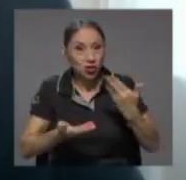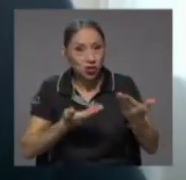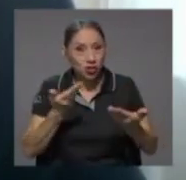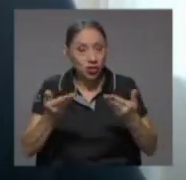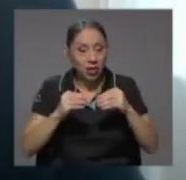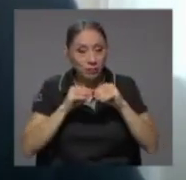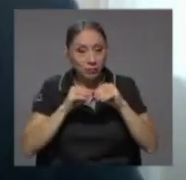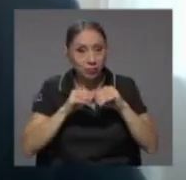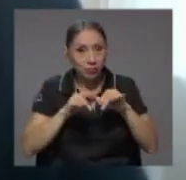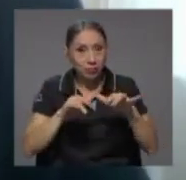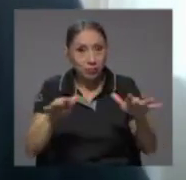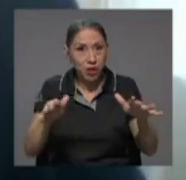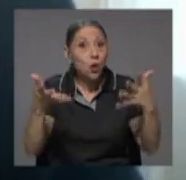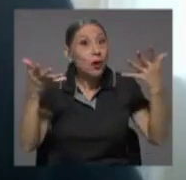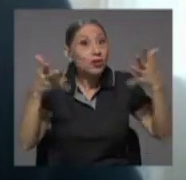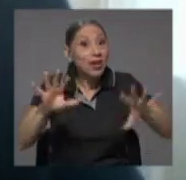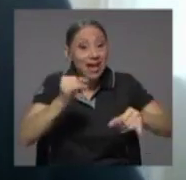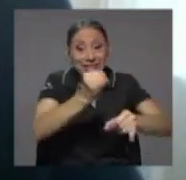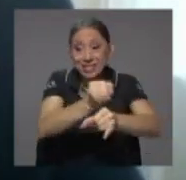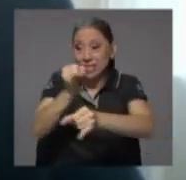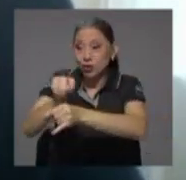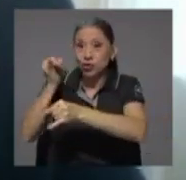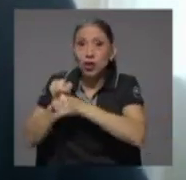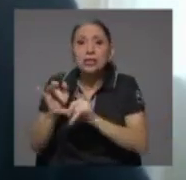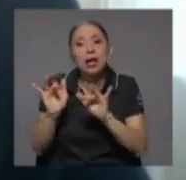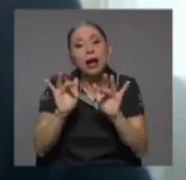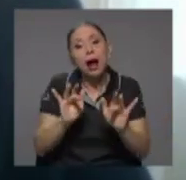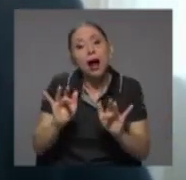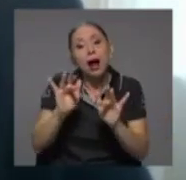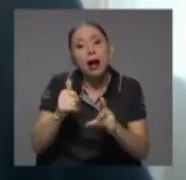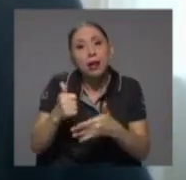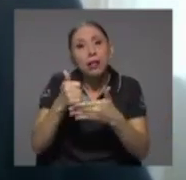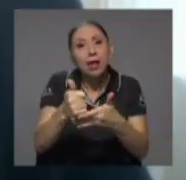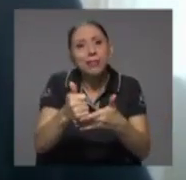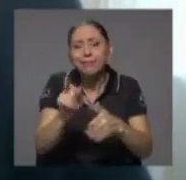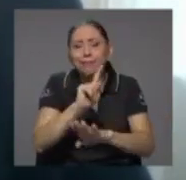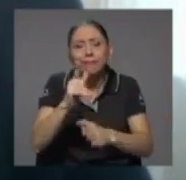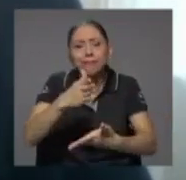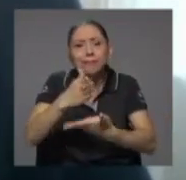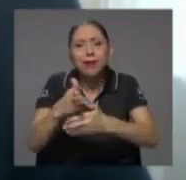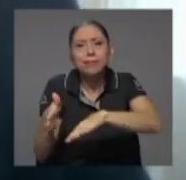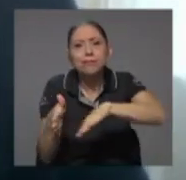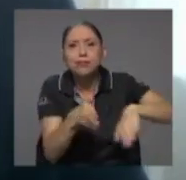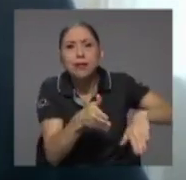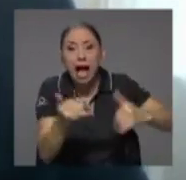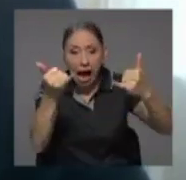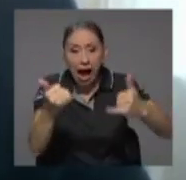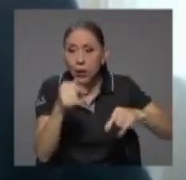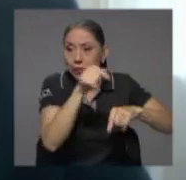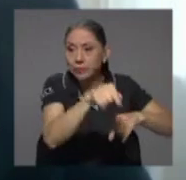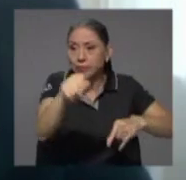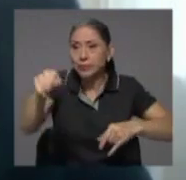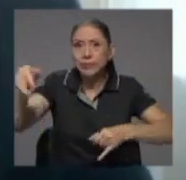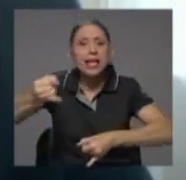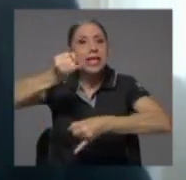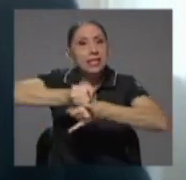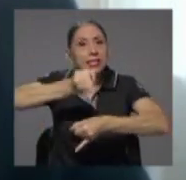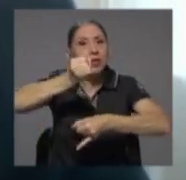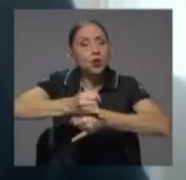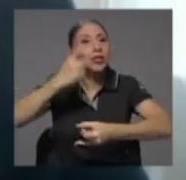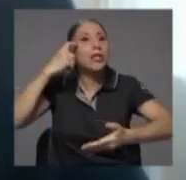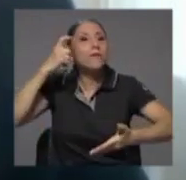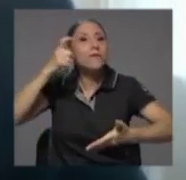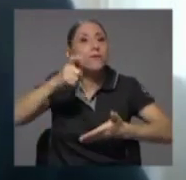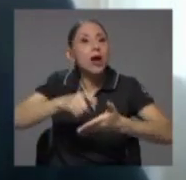instituciones y dejan de ser instituciones de caridad para convertirse en instituciones que reconocen el derecho de la